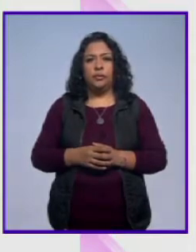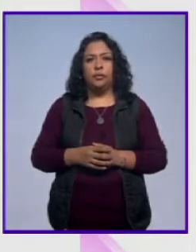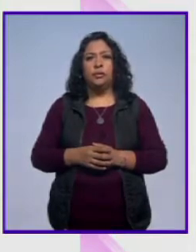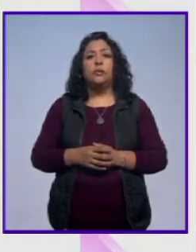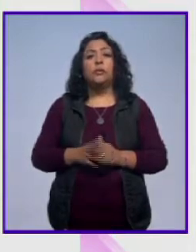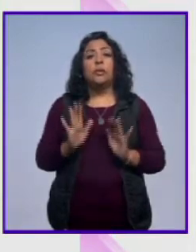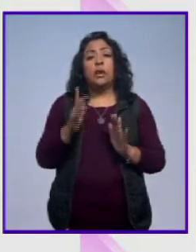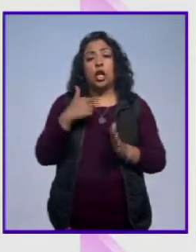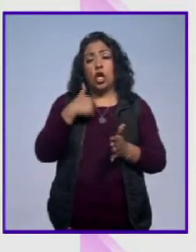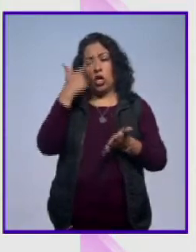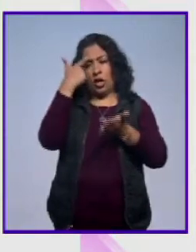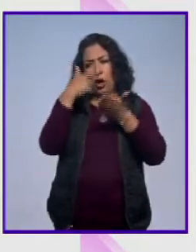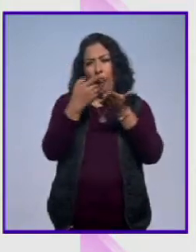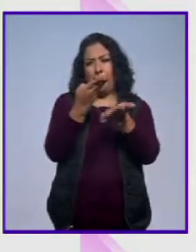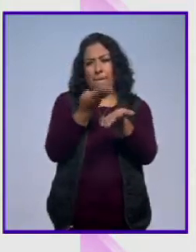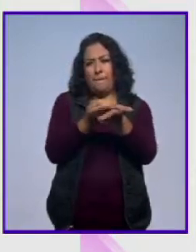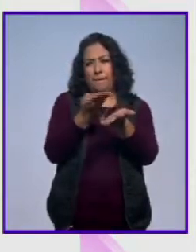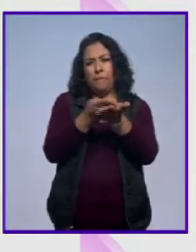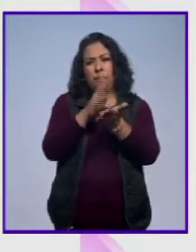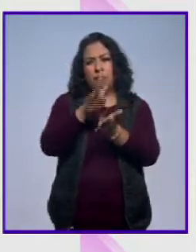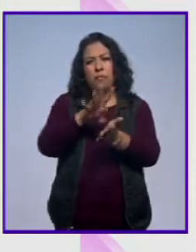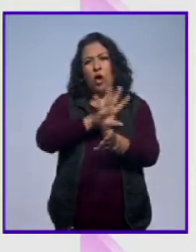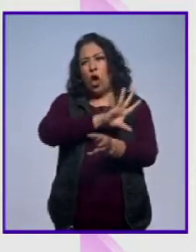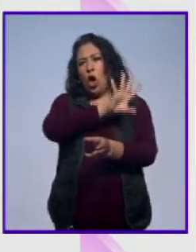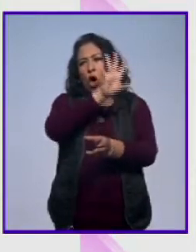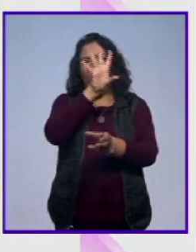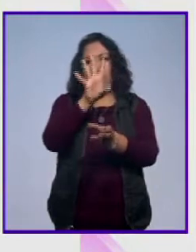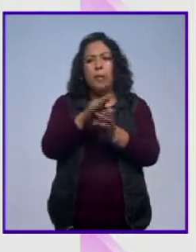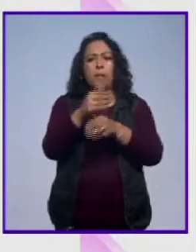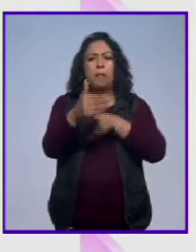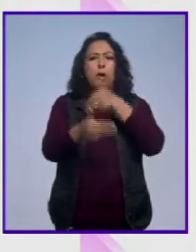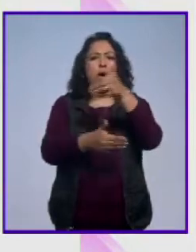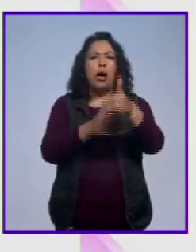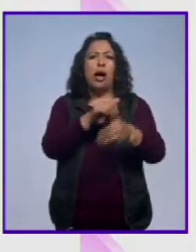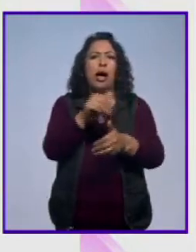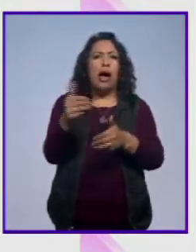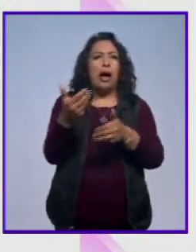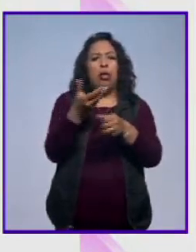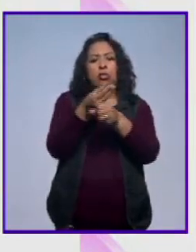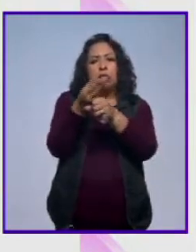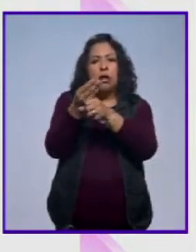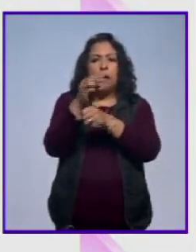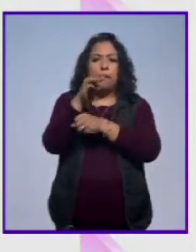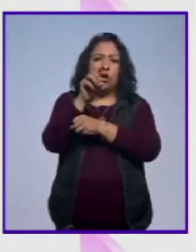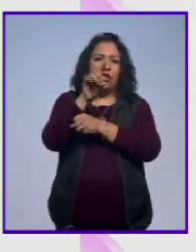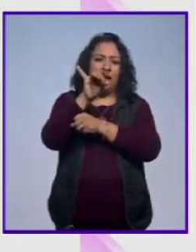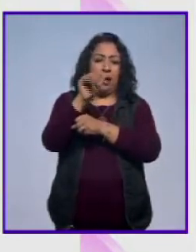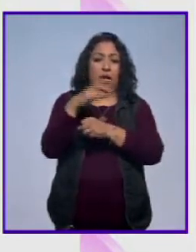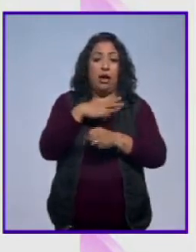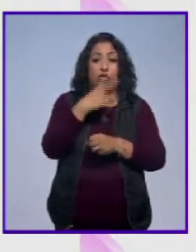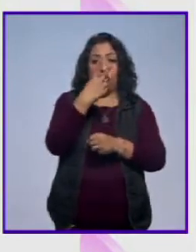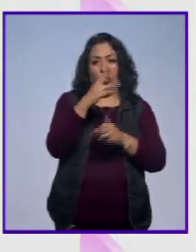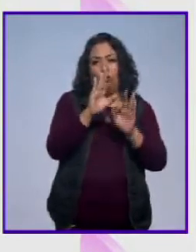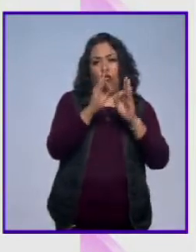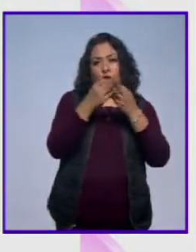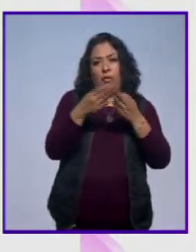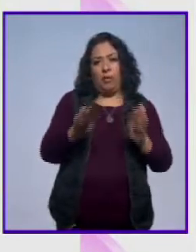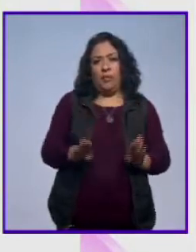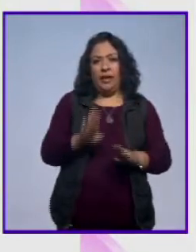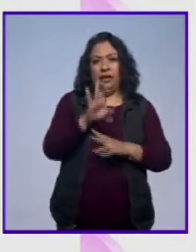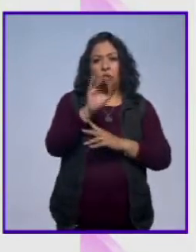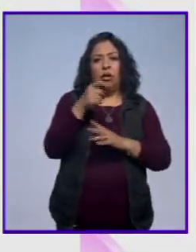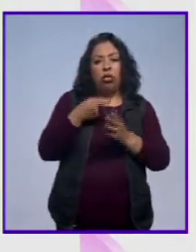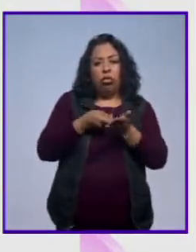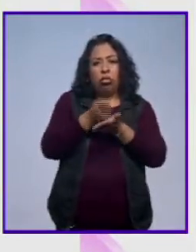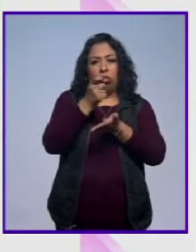Yo creo que el bronce es la conclusión natural de un proceso de modelaje. A diferencia, hay dos tipos de escultura, la que retira material, que es la del